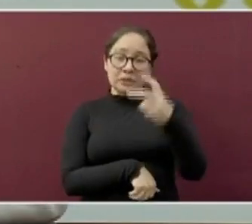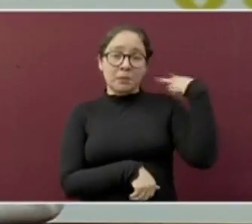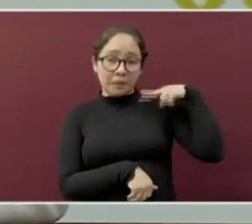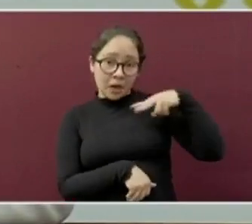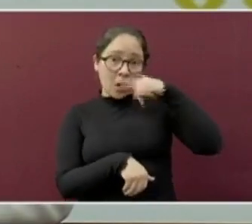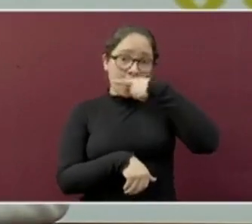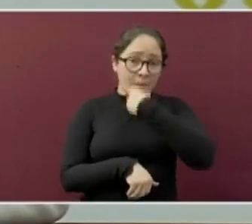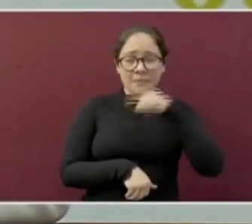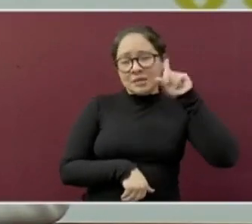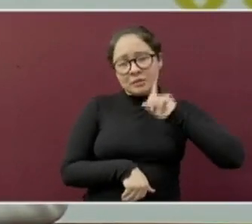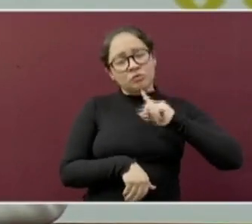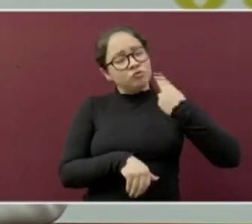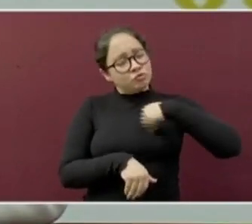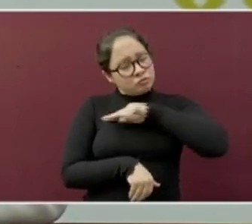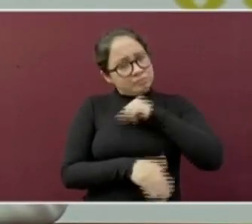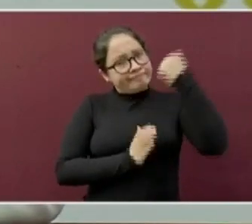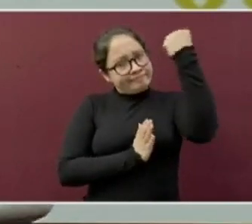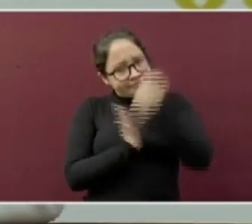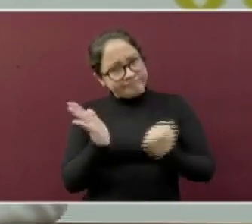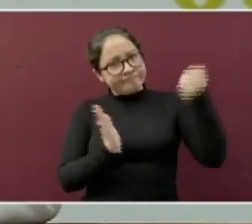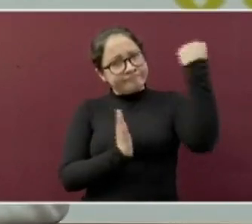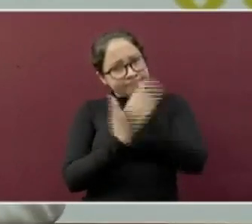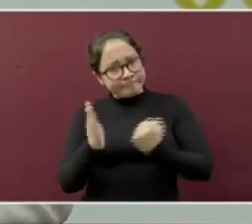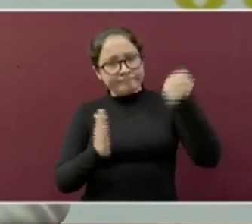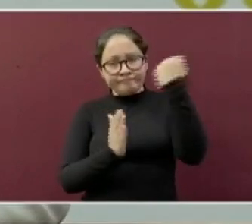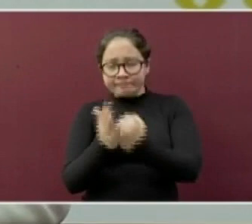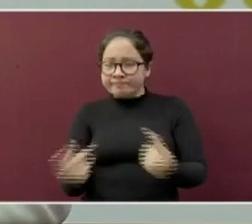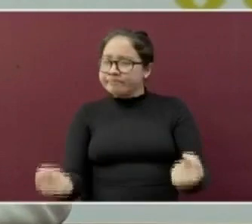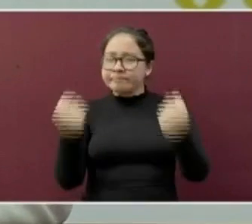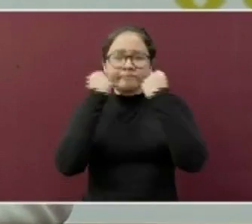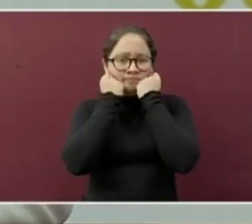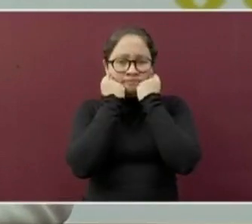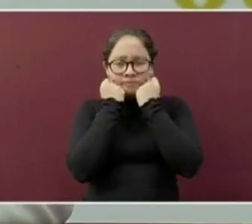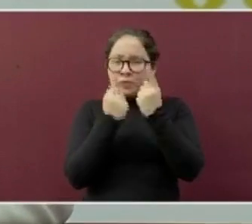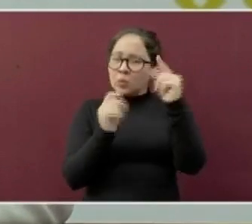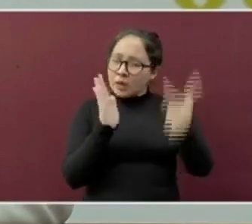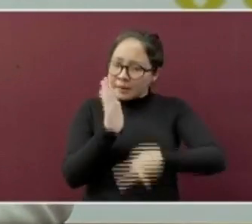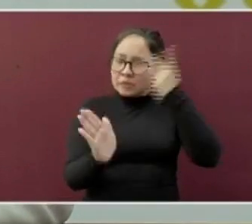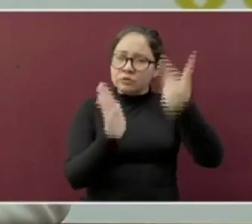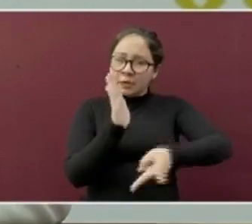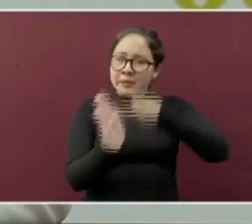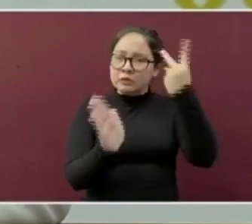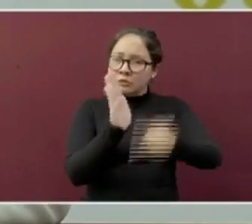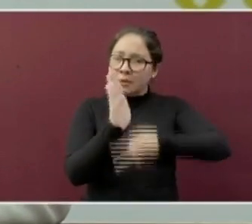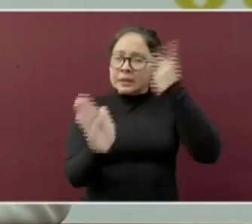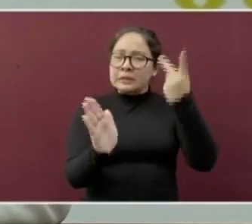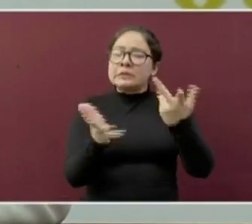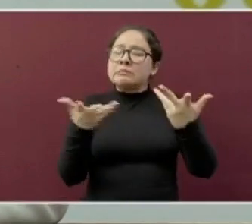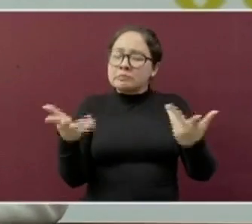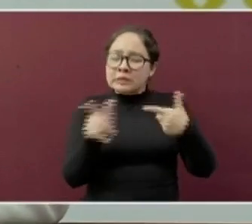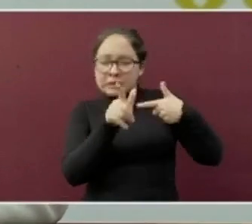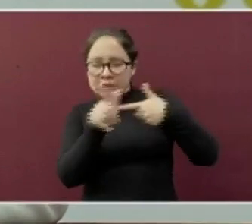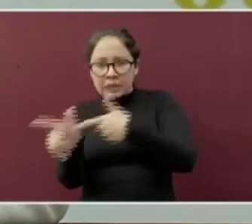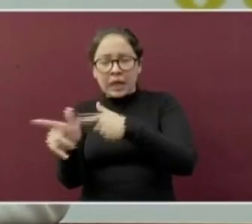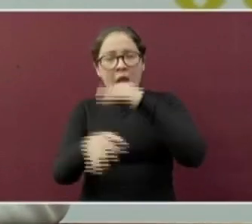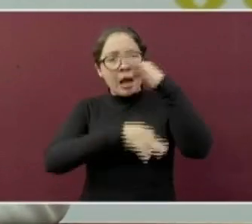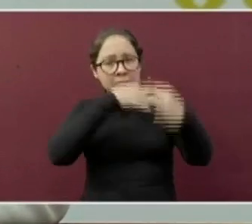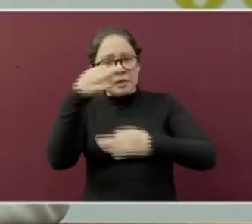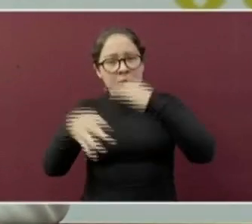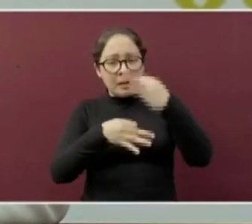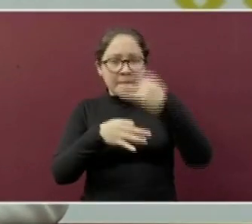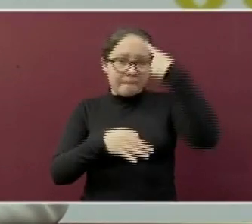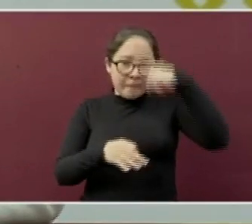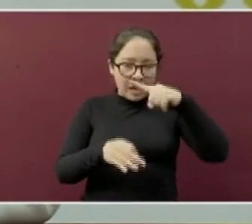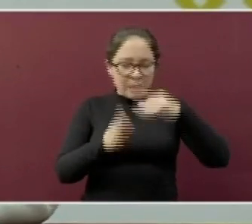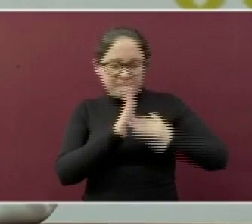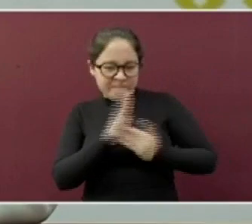seguiremos insistiendo cuanto sea necesario porque las acciones van a tener el resultado